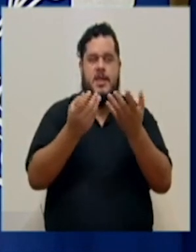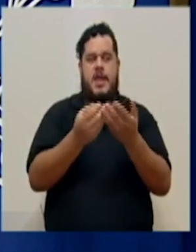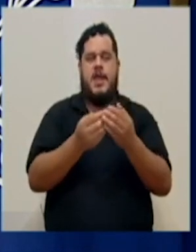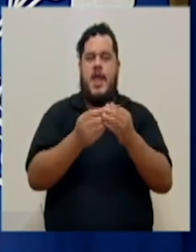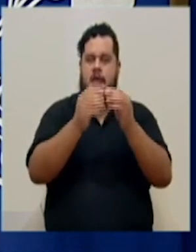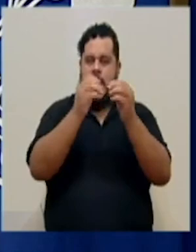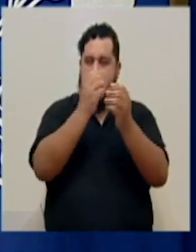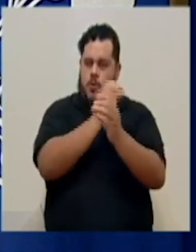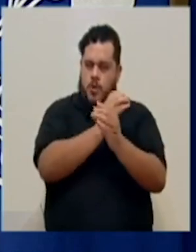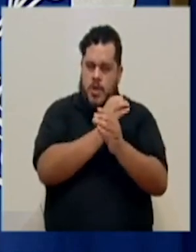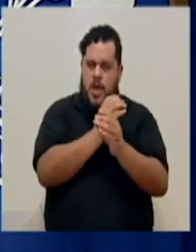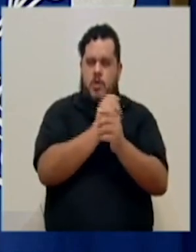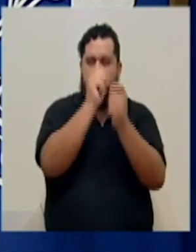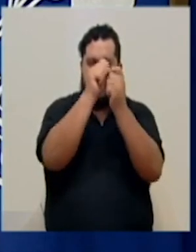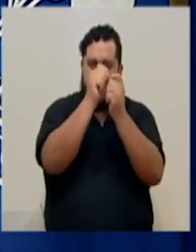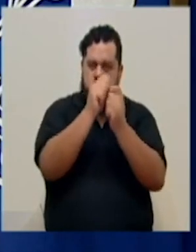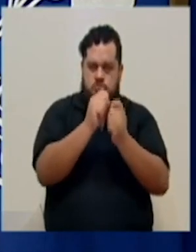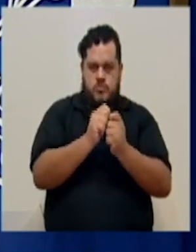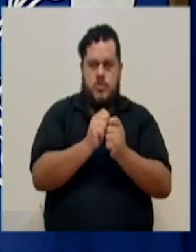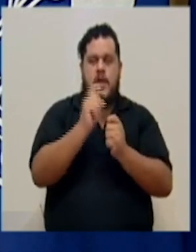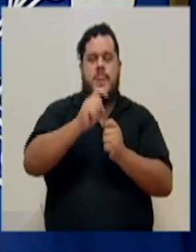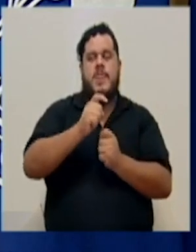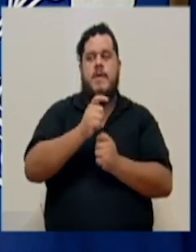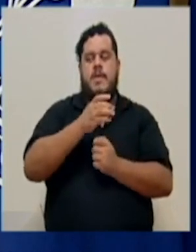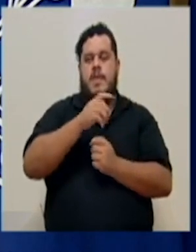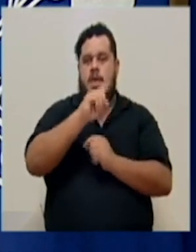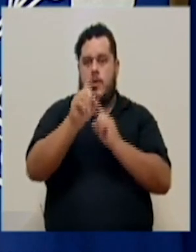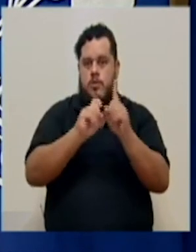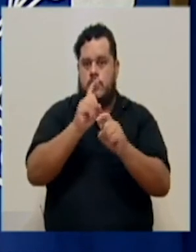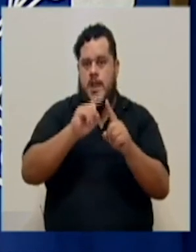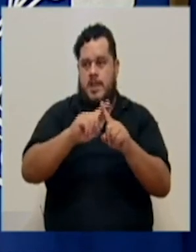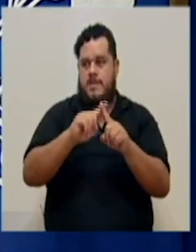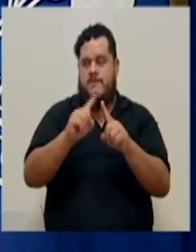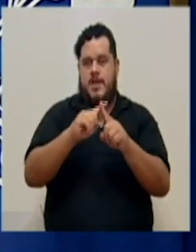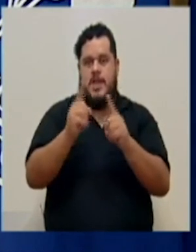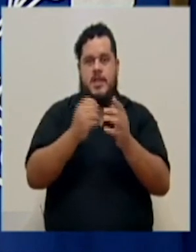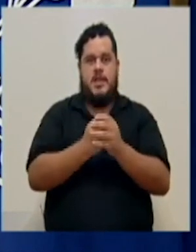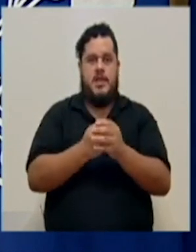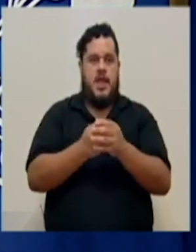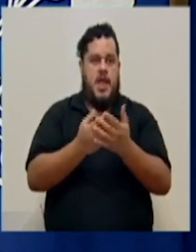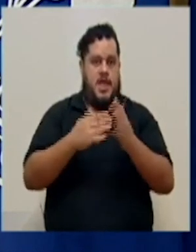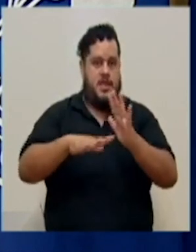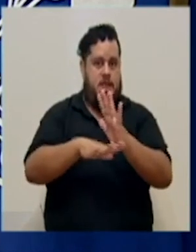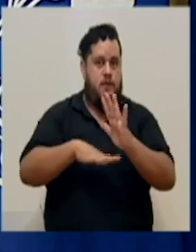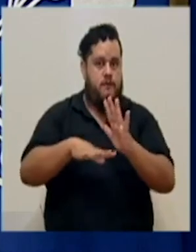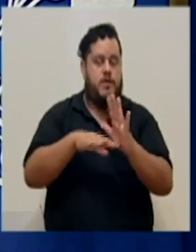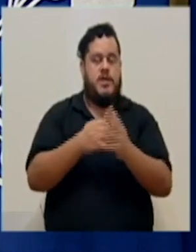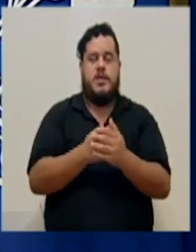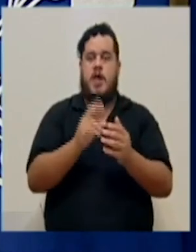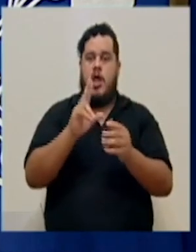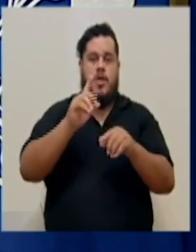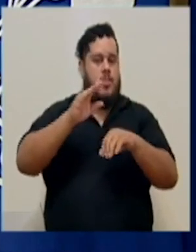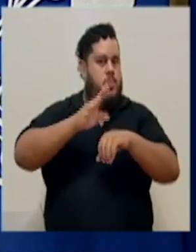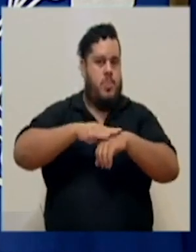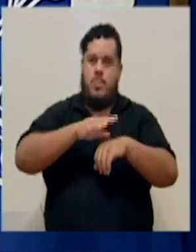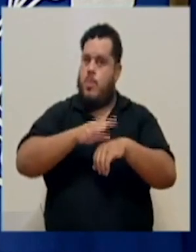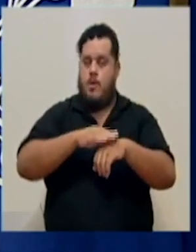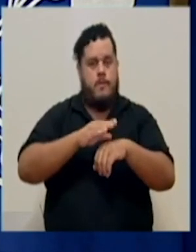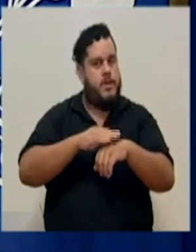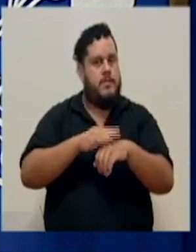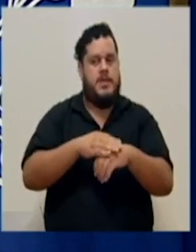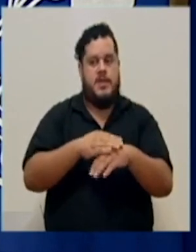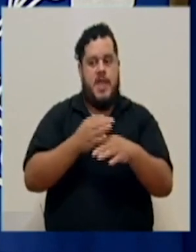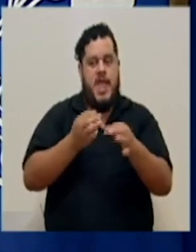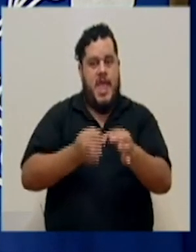que tiene que ser bien detallado, que tiene que consultar diferentes fuentes, pues, no permite el avance tan rápido del trabajo. Entonces, hasta el